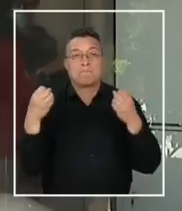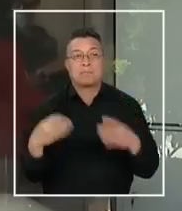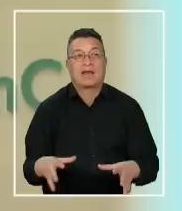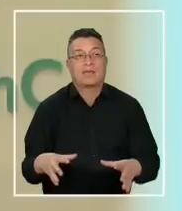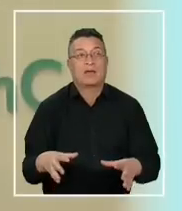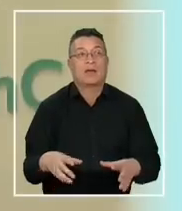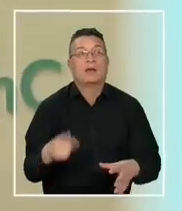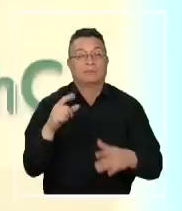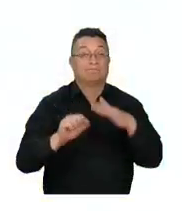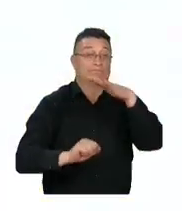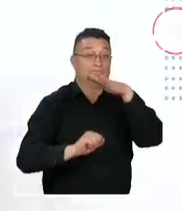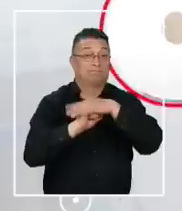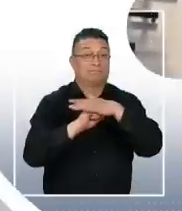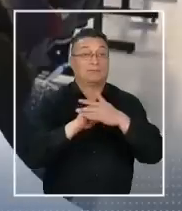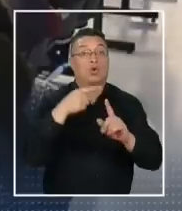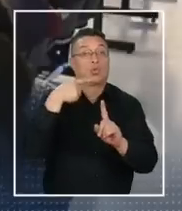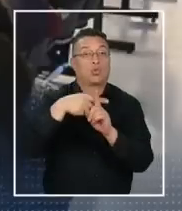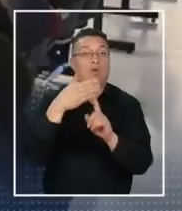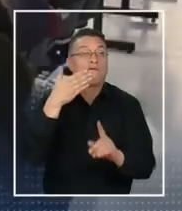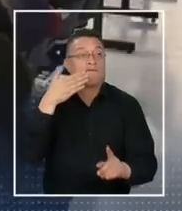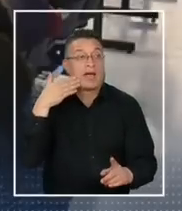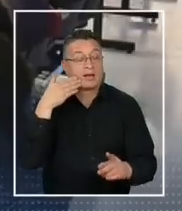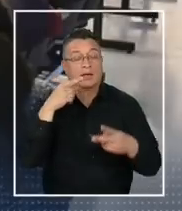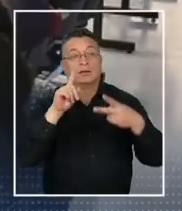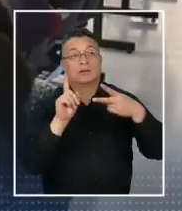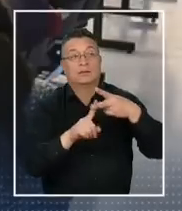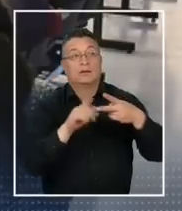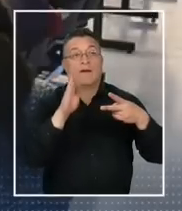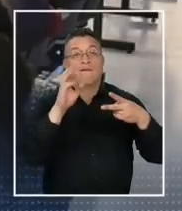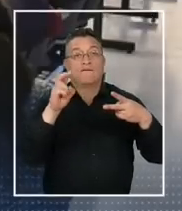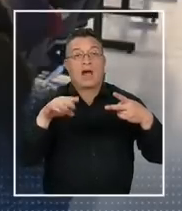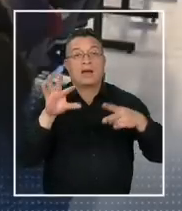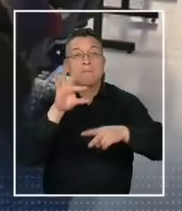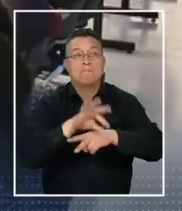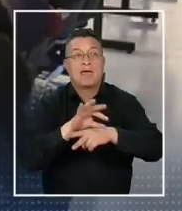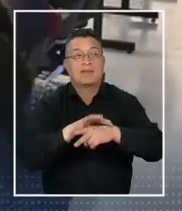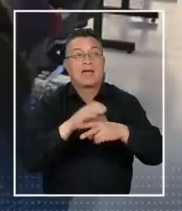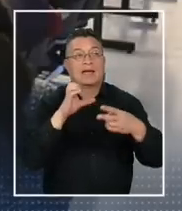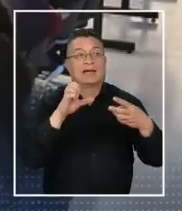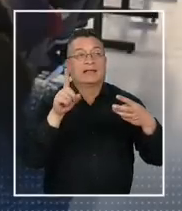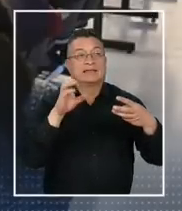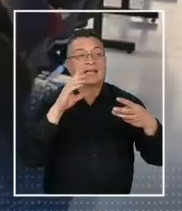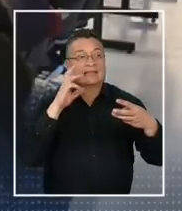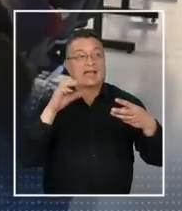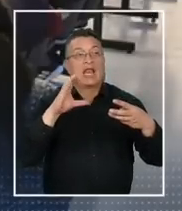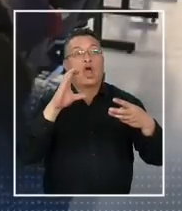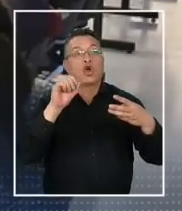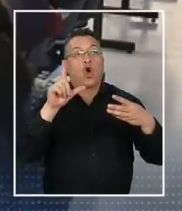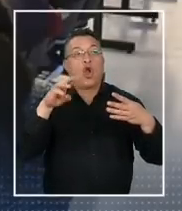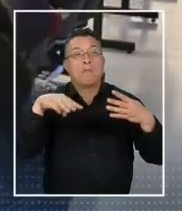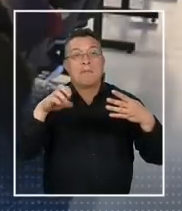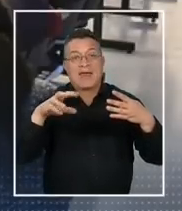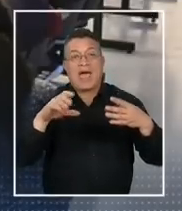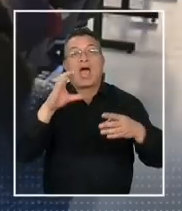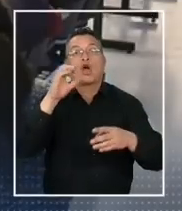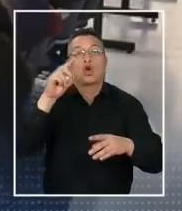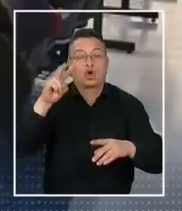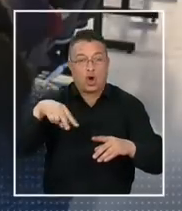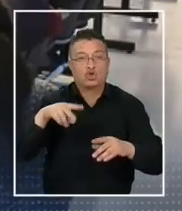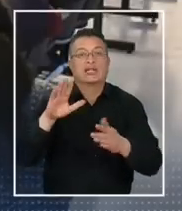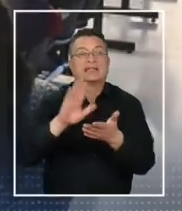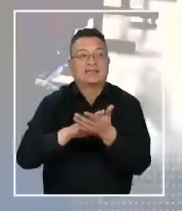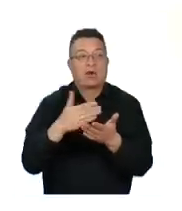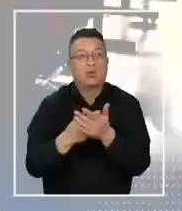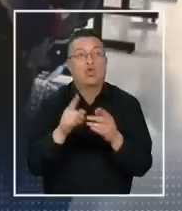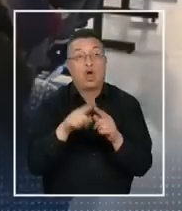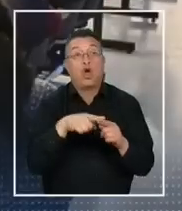Las pérdidas fueron encabezadas por Cruz Blanca, seguida por Van Médica, Esencial, Colmena y Con Salud. En la otra vereda,